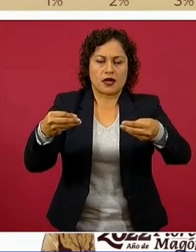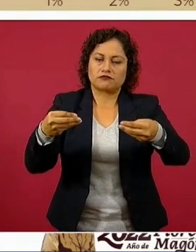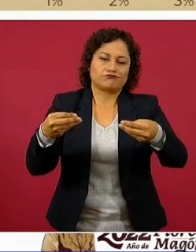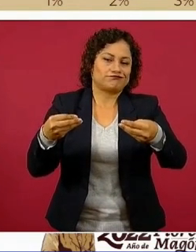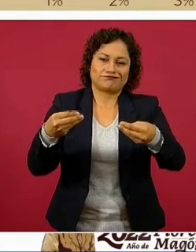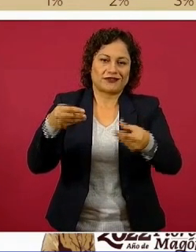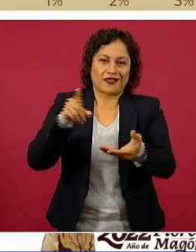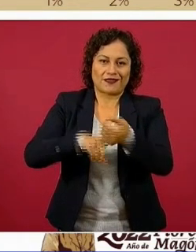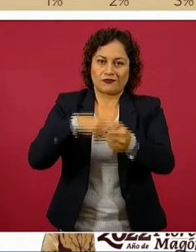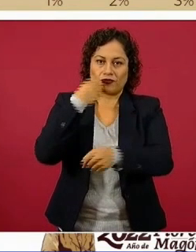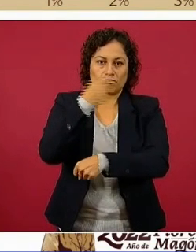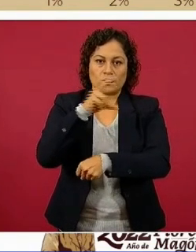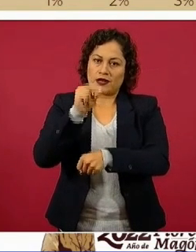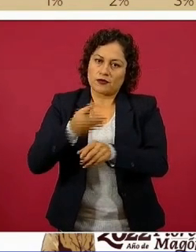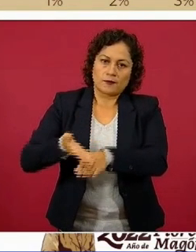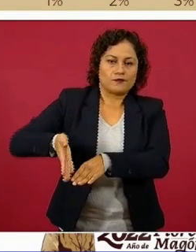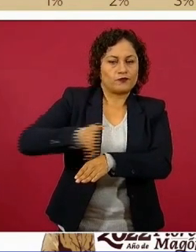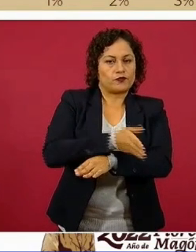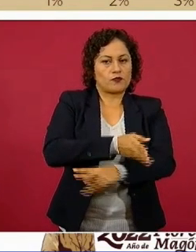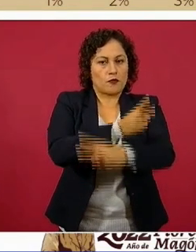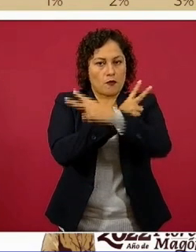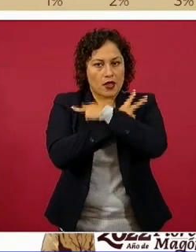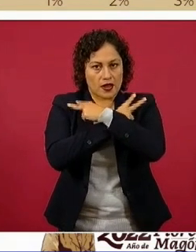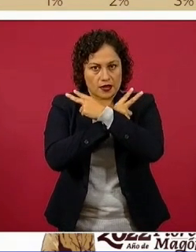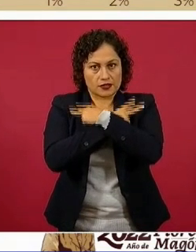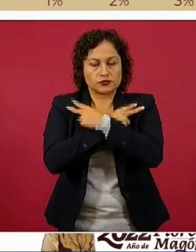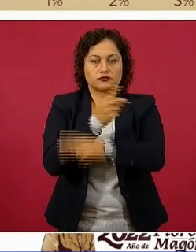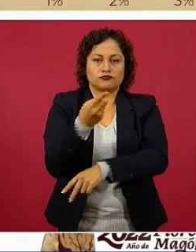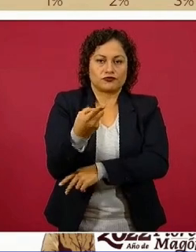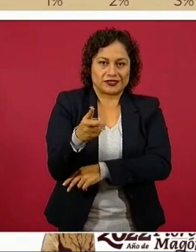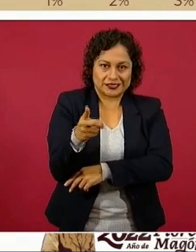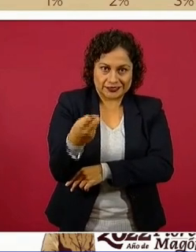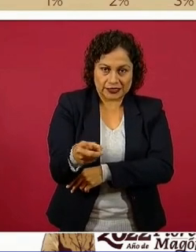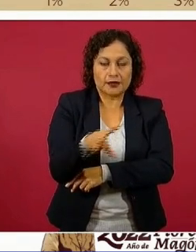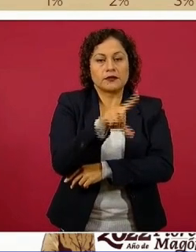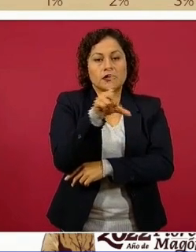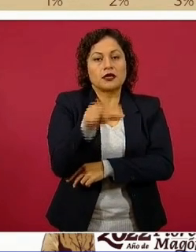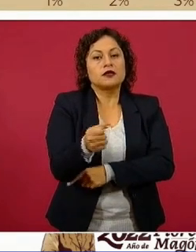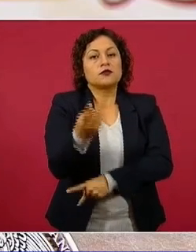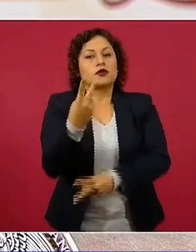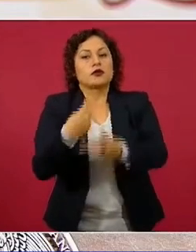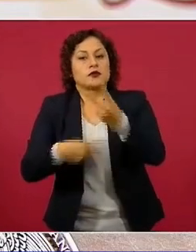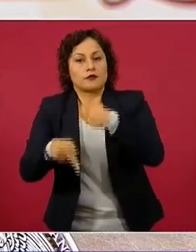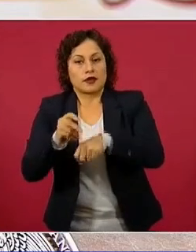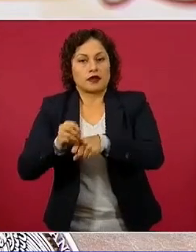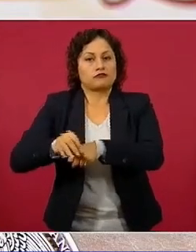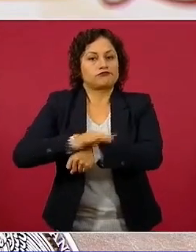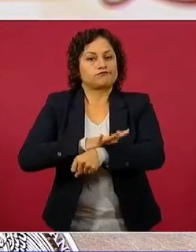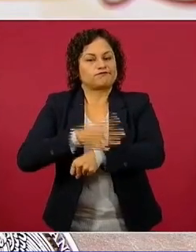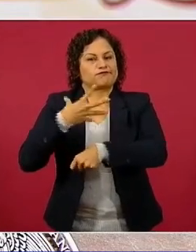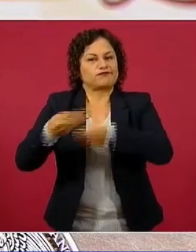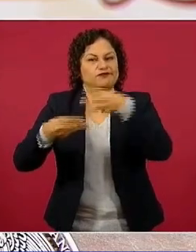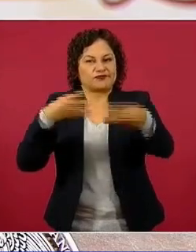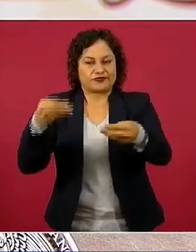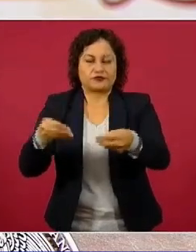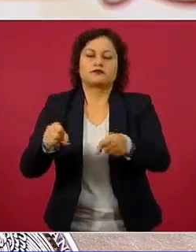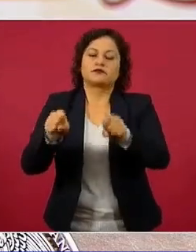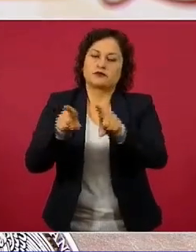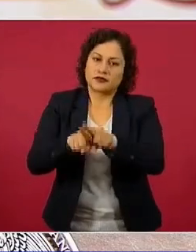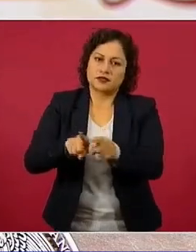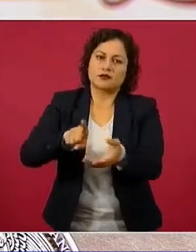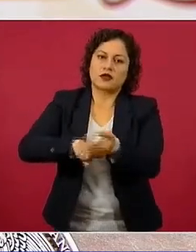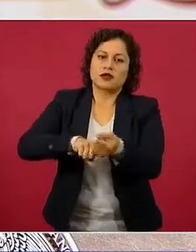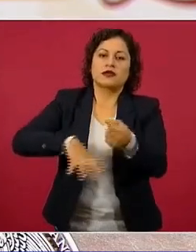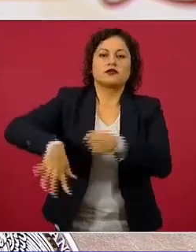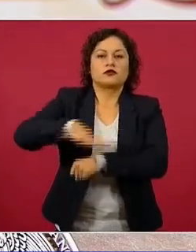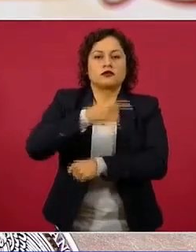las vacaciones de invierno, pero cuando vino la cuarta ola también subieron los casos, desde luego, en esta edad. Nunca